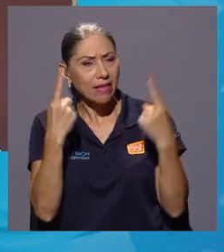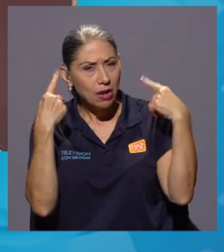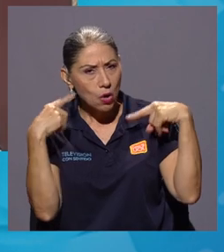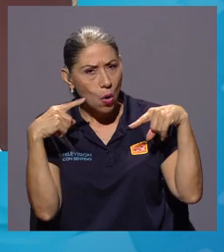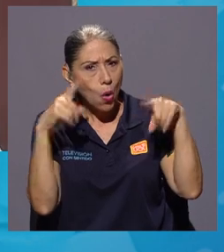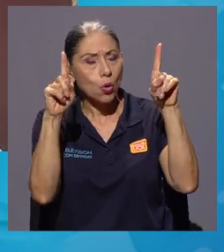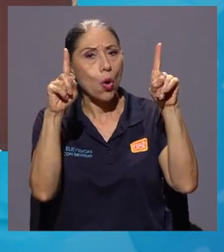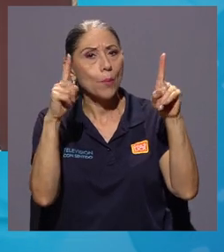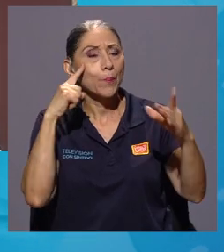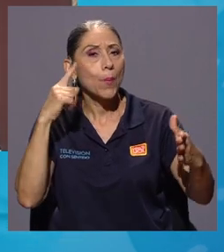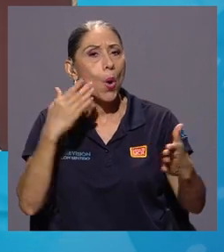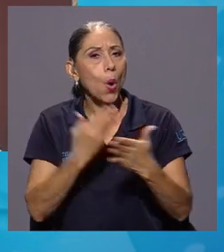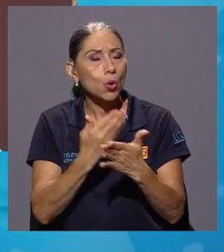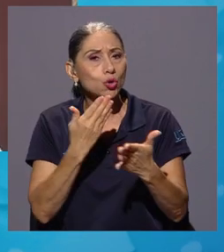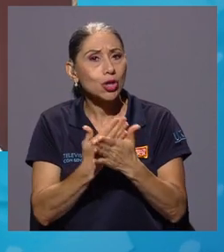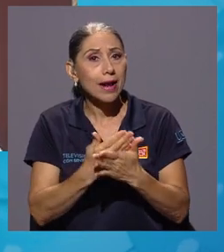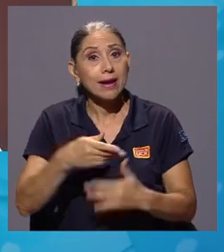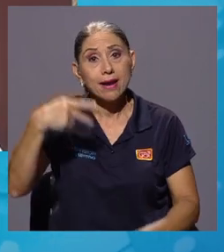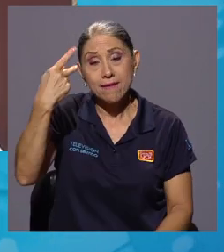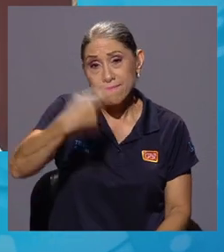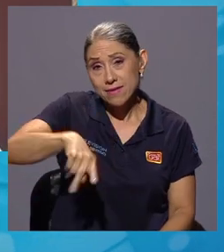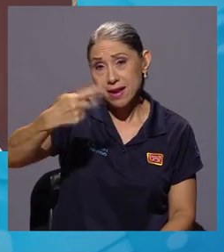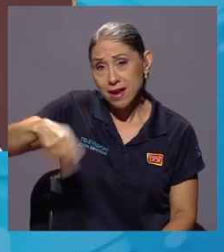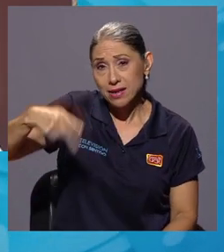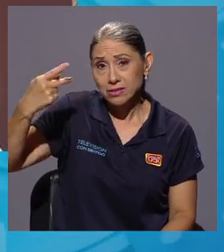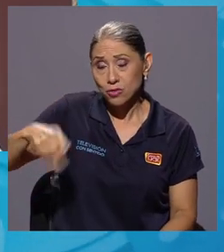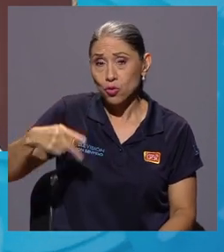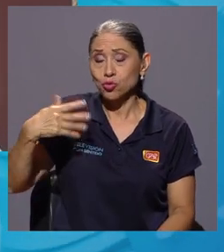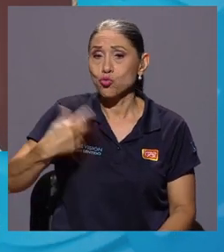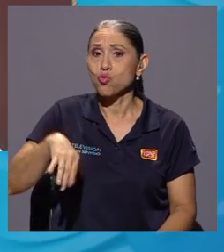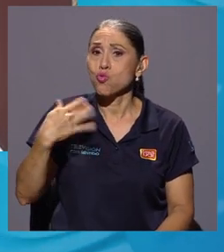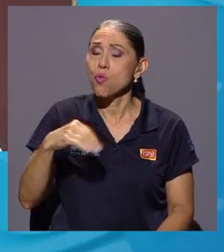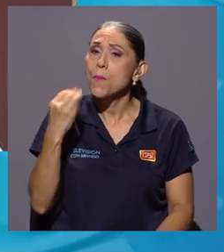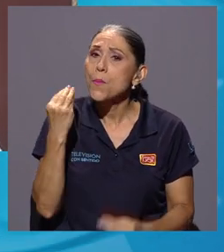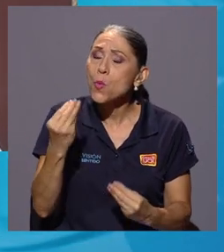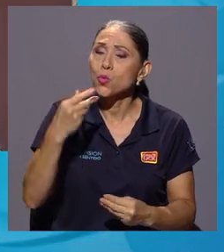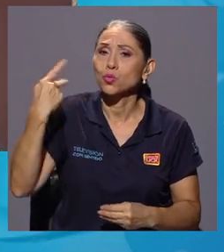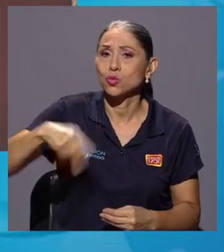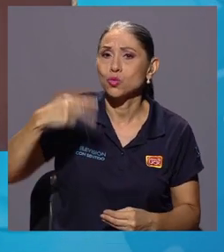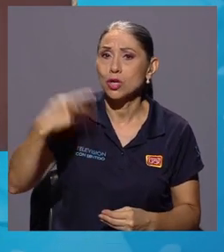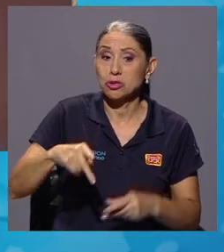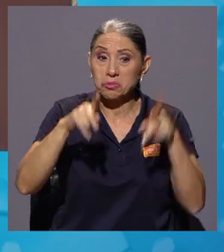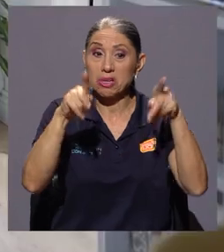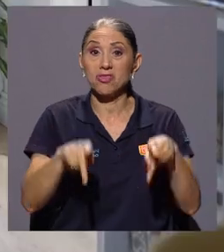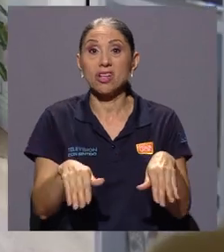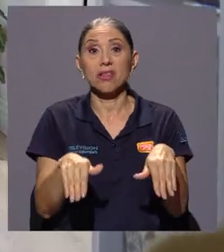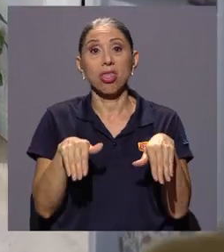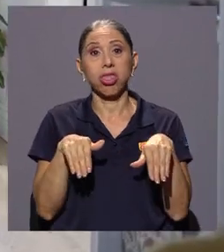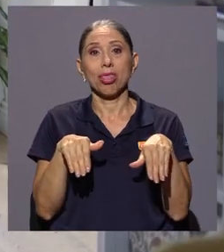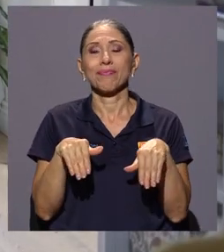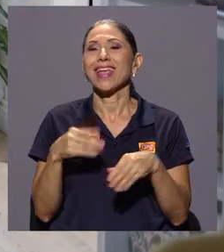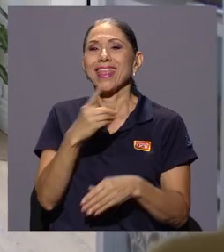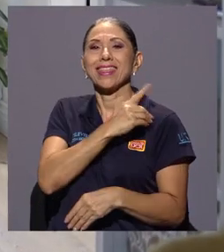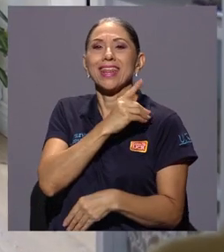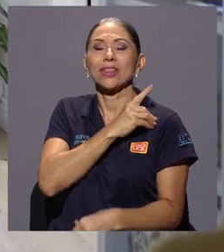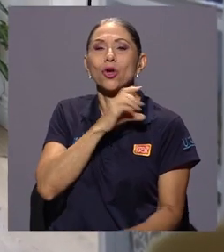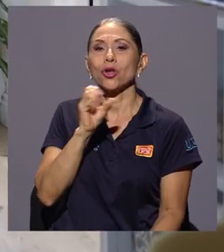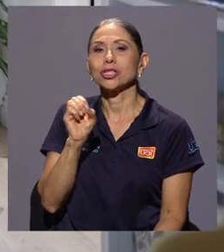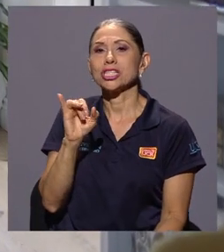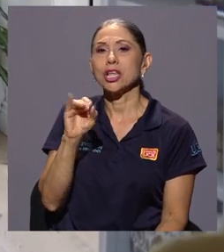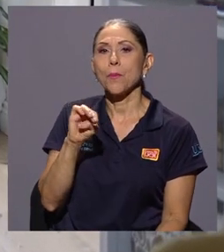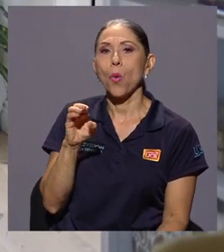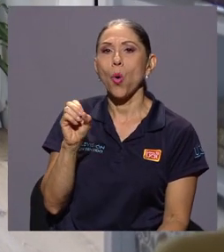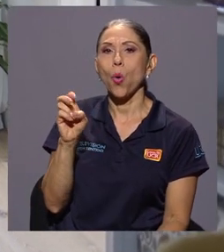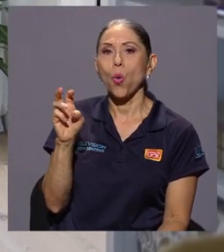con bastante claridad riesgos estadísticamente significativos. Para el director del CIMOU,